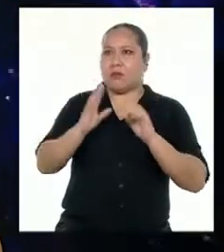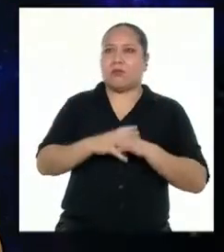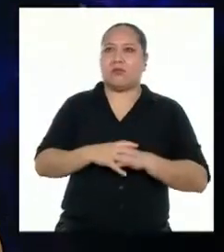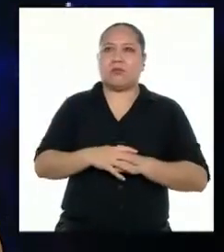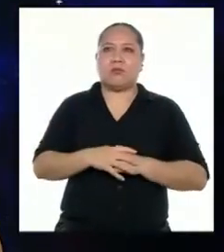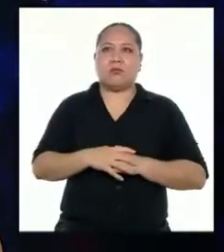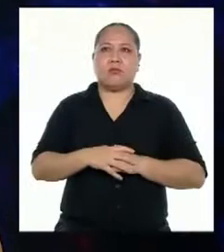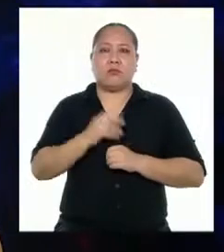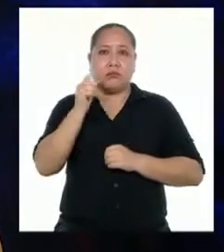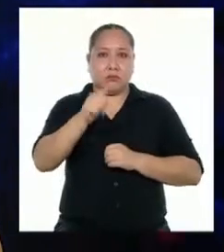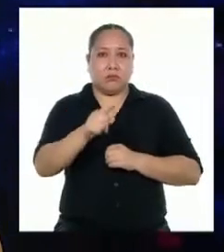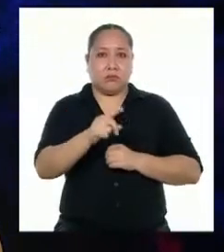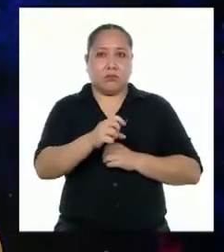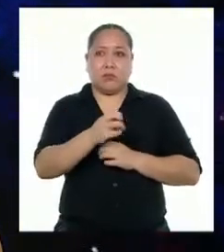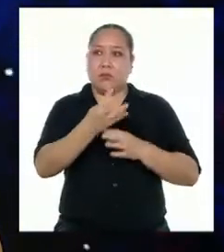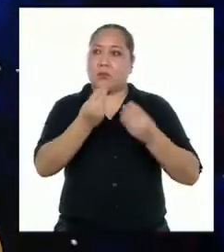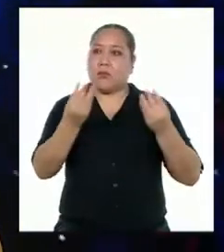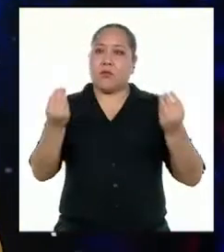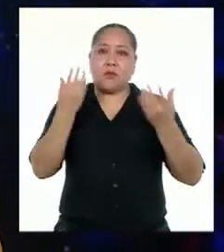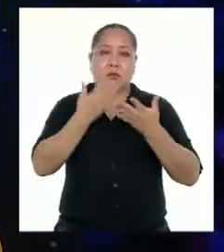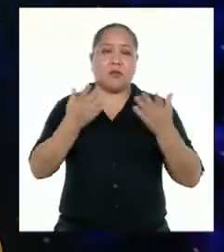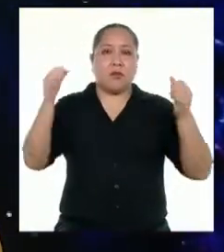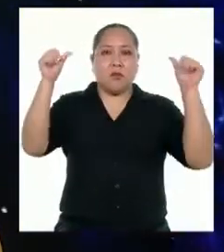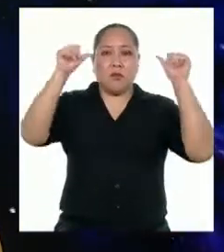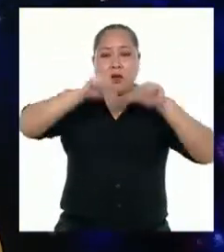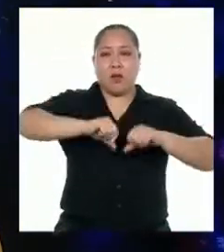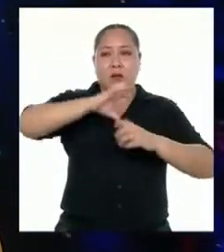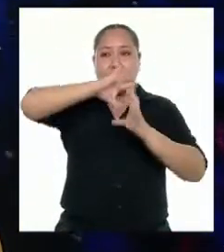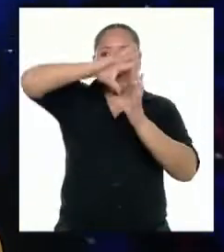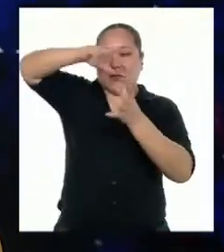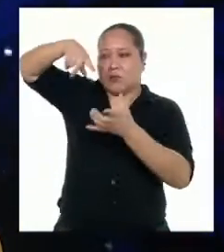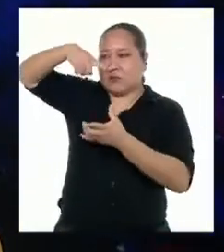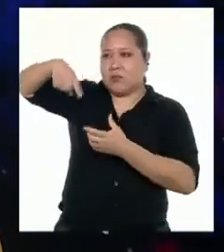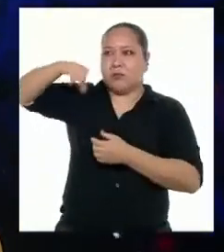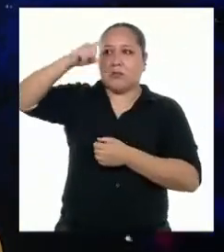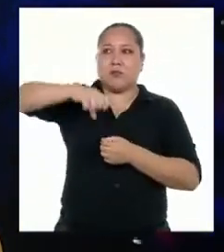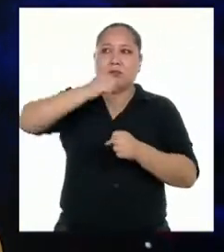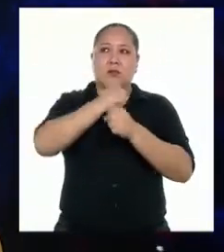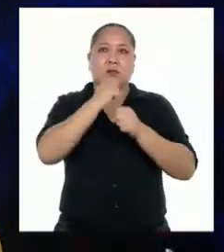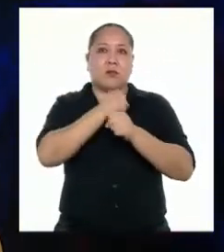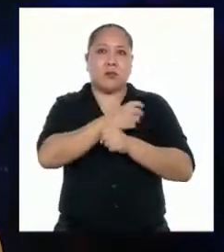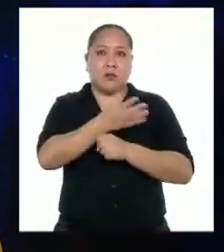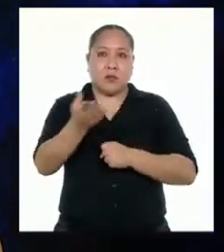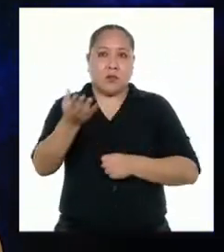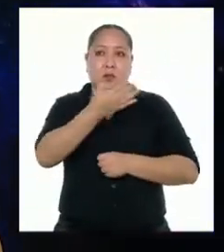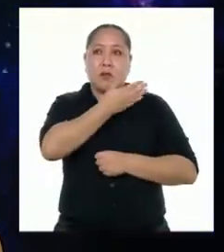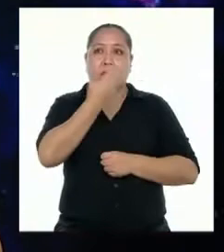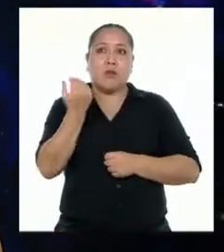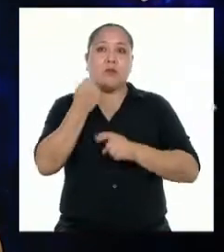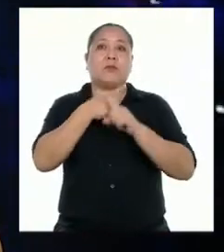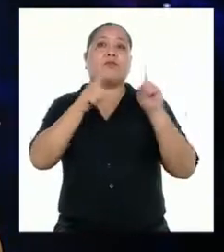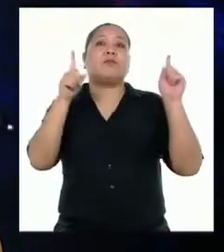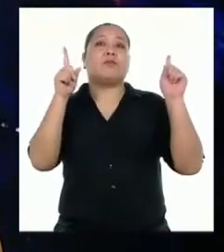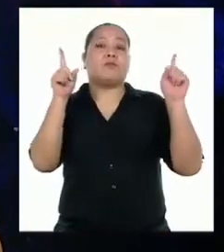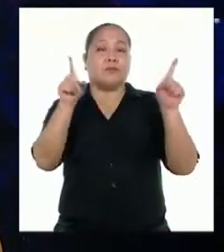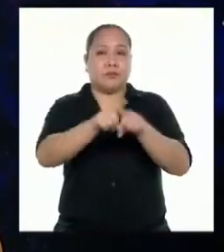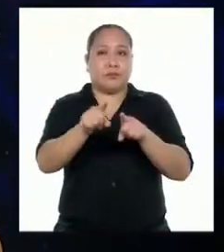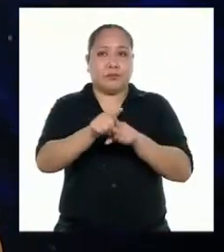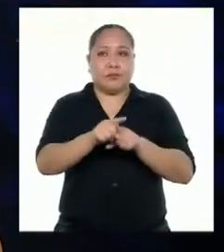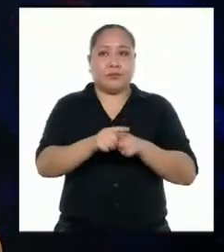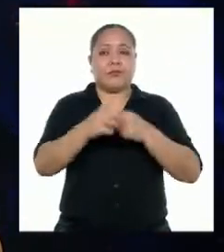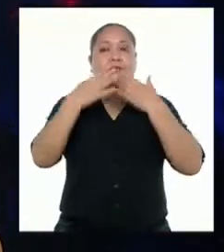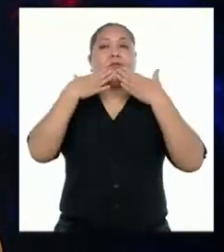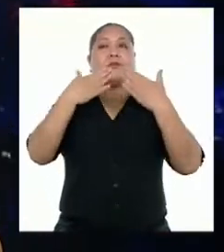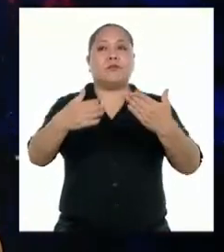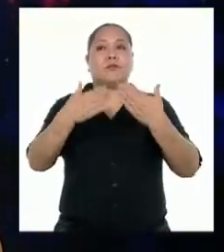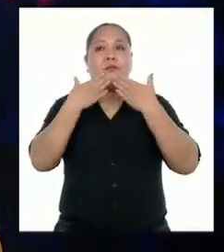voy es. Existen muchas cosas malas en el mundo. Debemos trabajar para que esto mejore, pero a la vez hay que estar